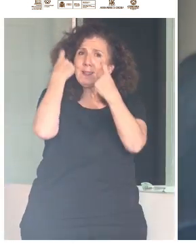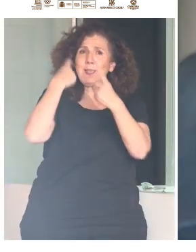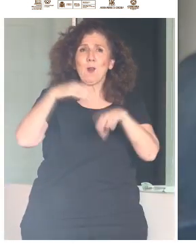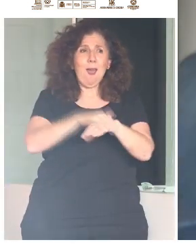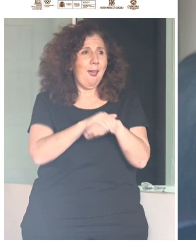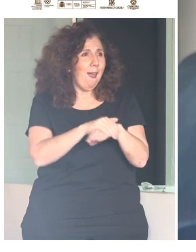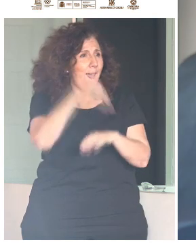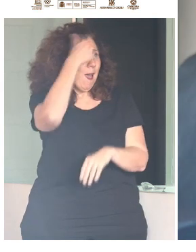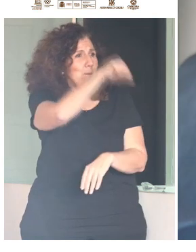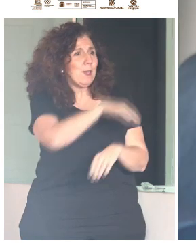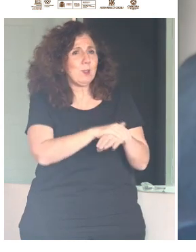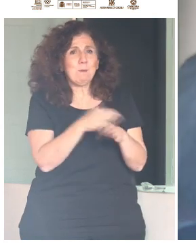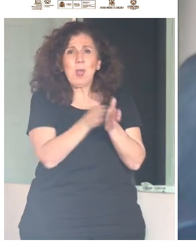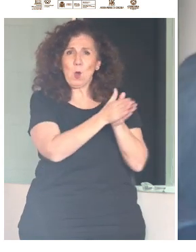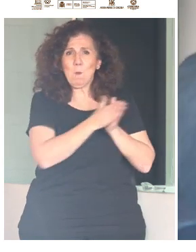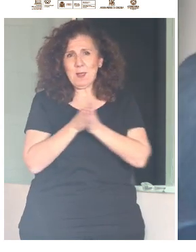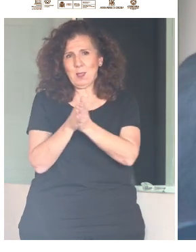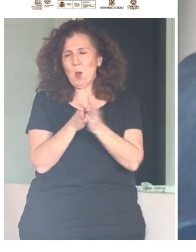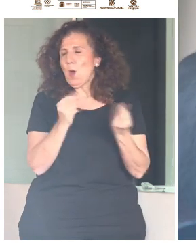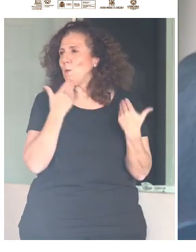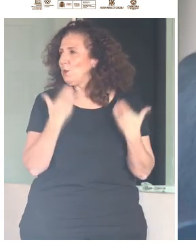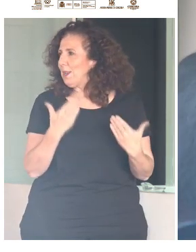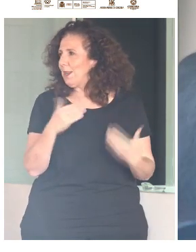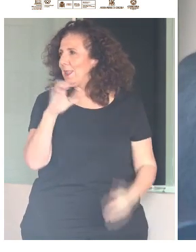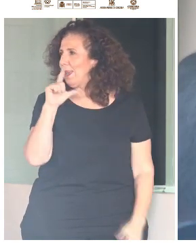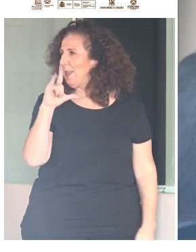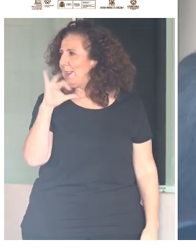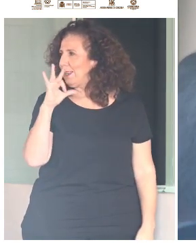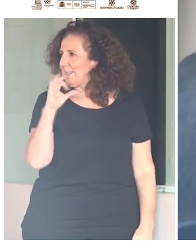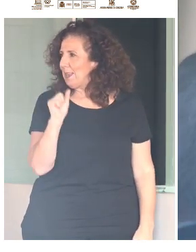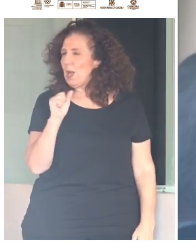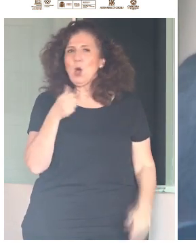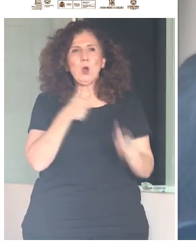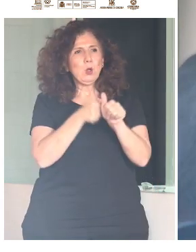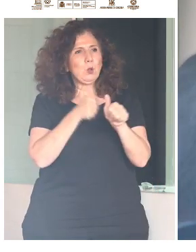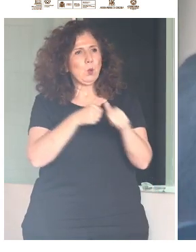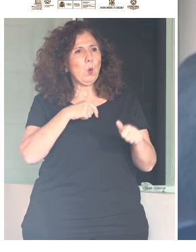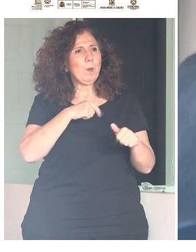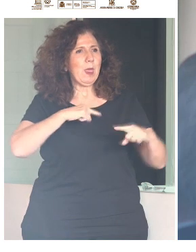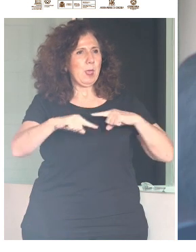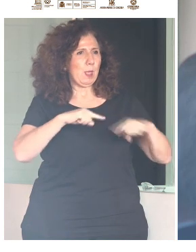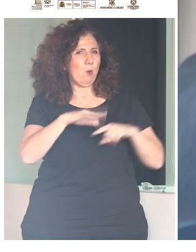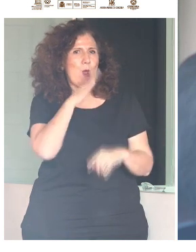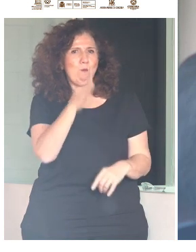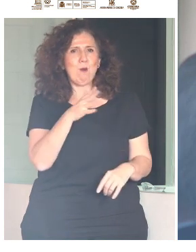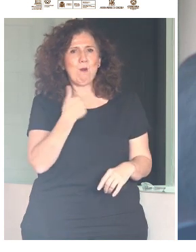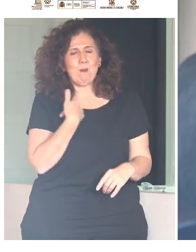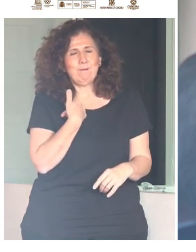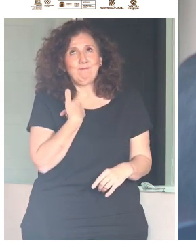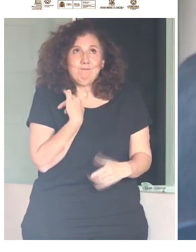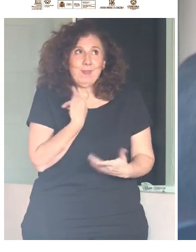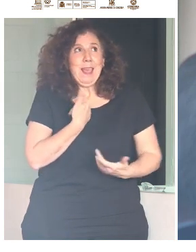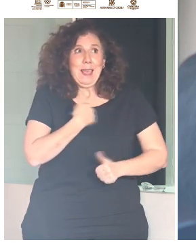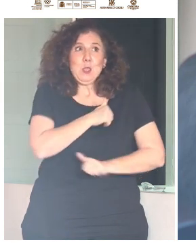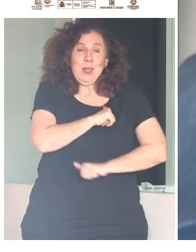compañeros. Gracias, señor Elisa, subdirectora, por estas amables palabras. No sé si voy a estar a la